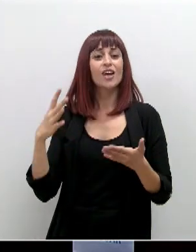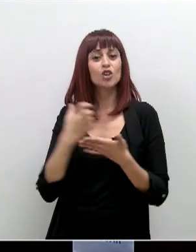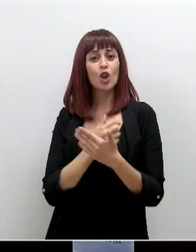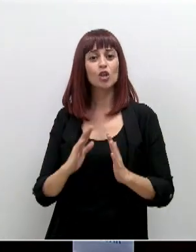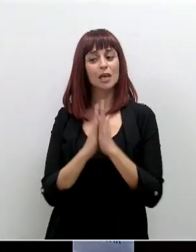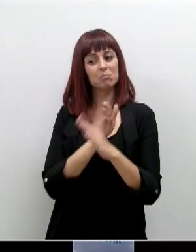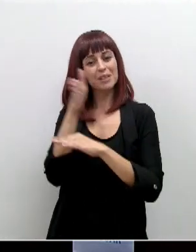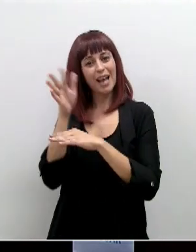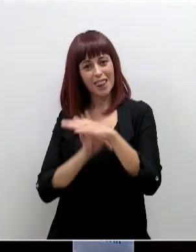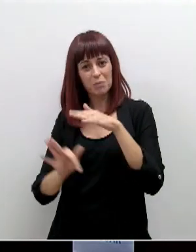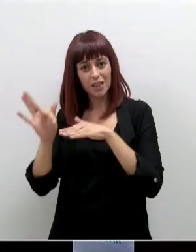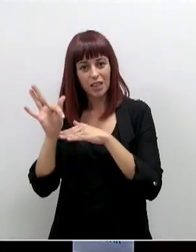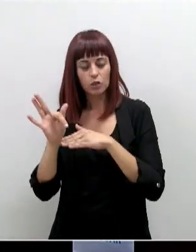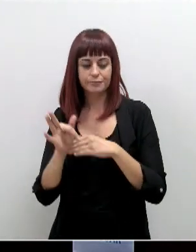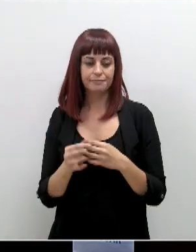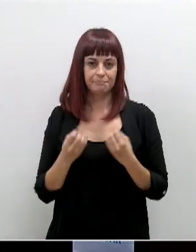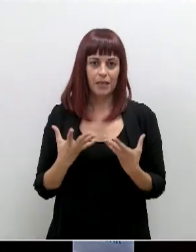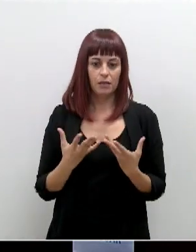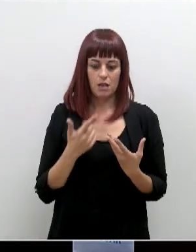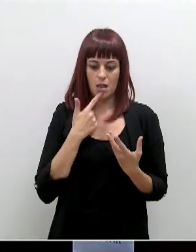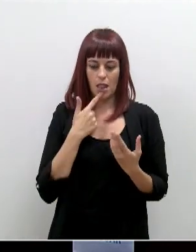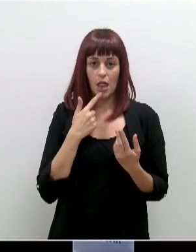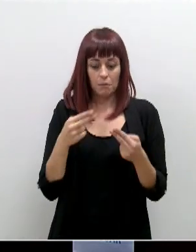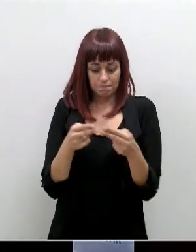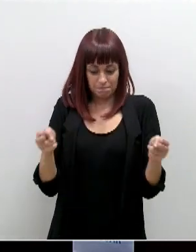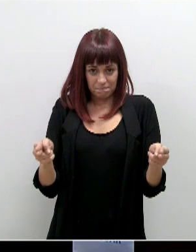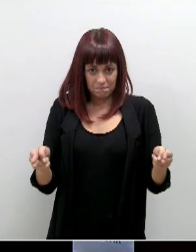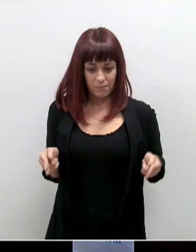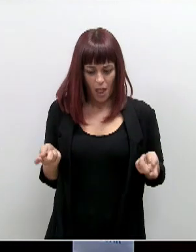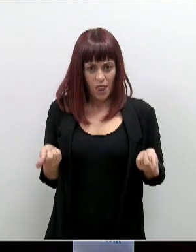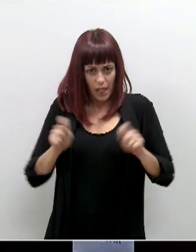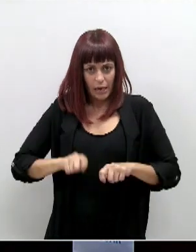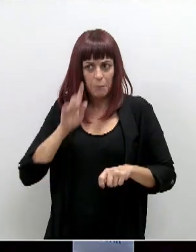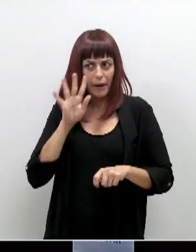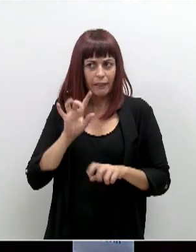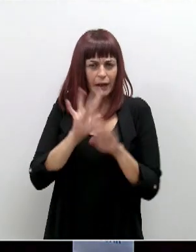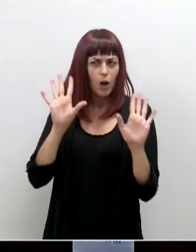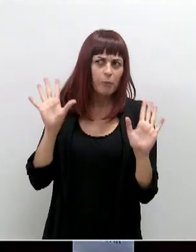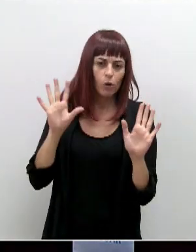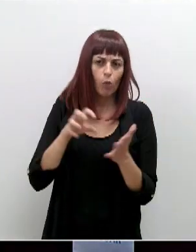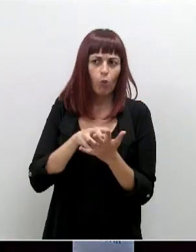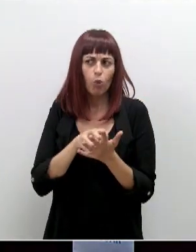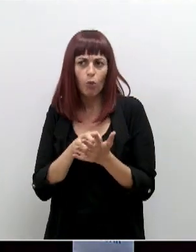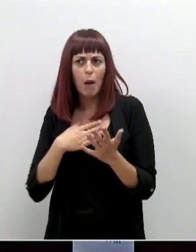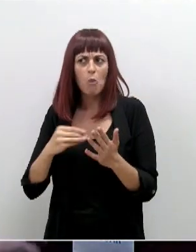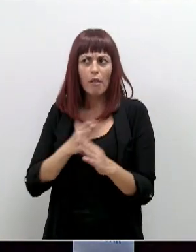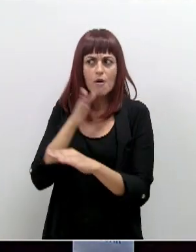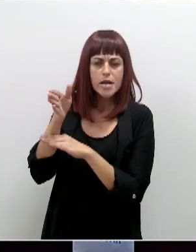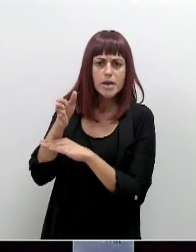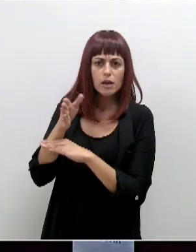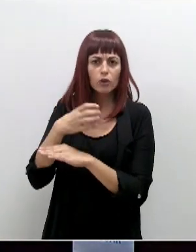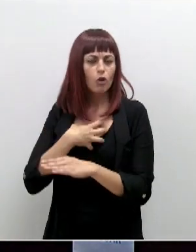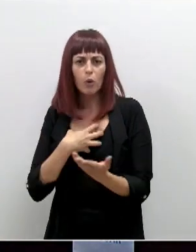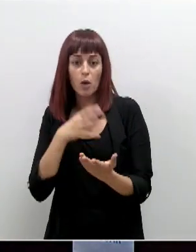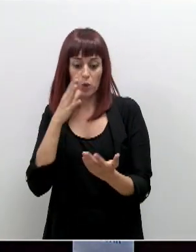acercarse al cementerio y tal, ¿no? Bueno, el cierre perimetral puede parecer claro, pero quizás mucha gente que tenga dudas de si puede o no, porque, bueno, es su